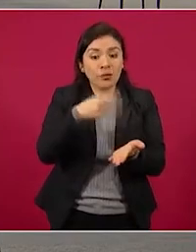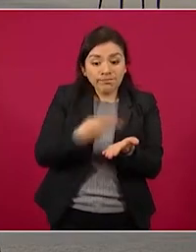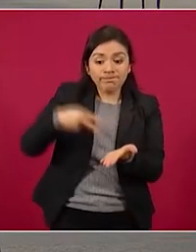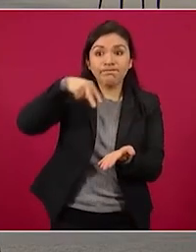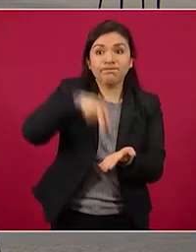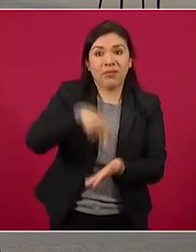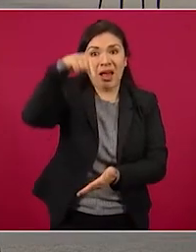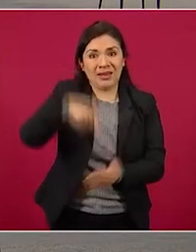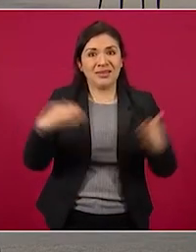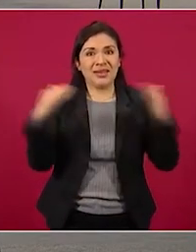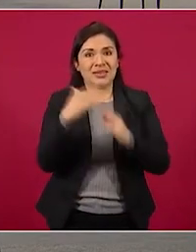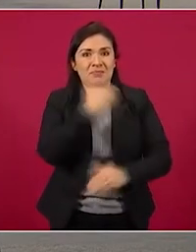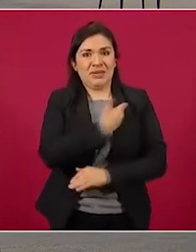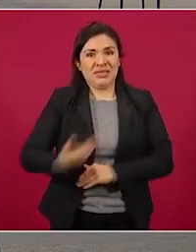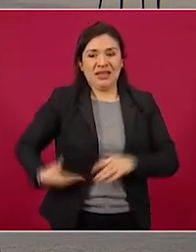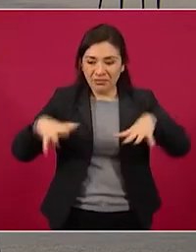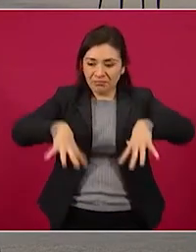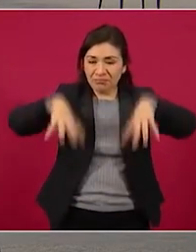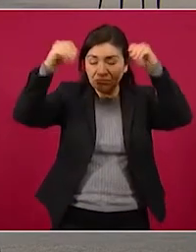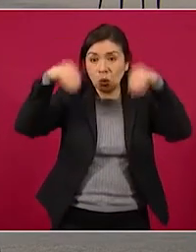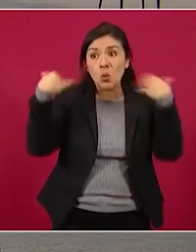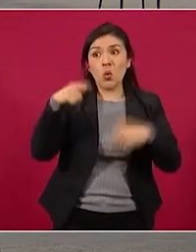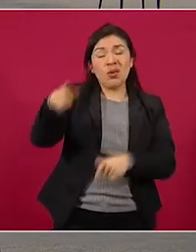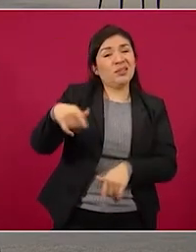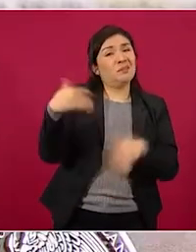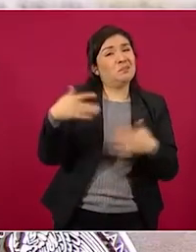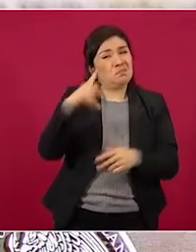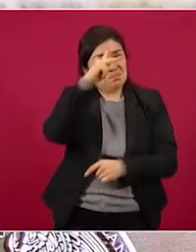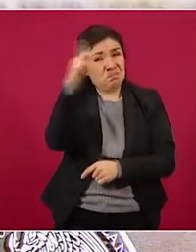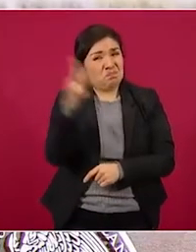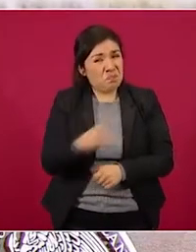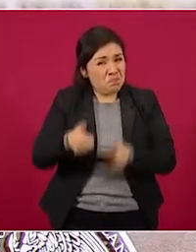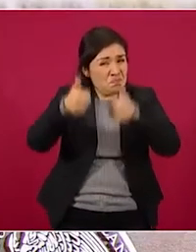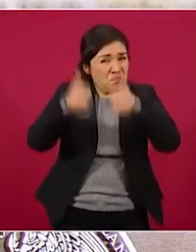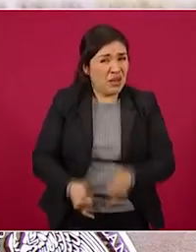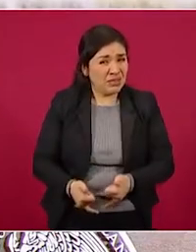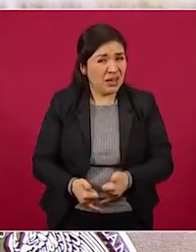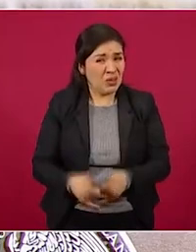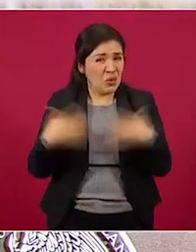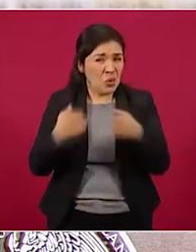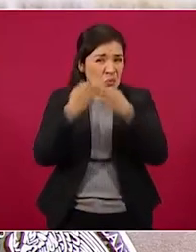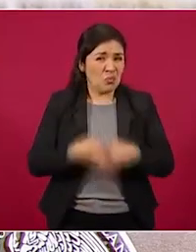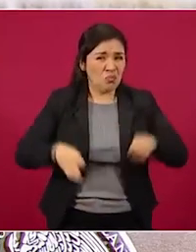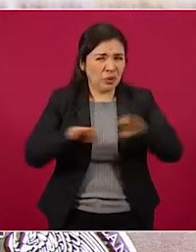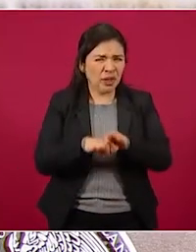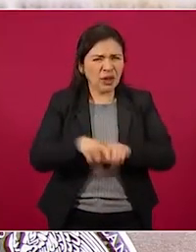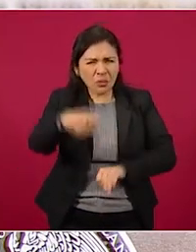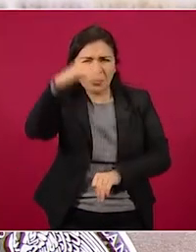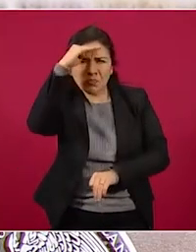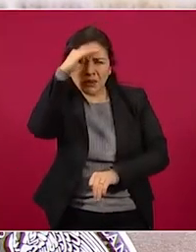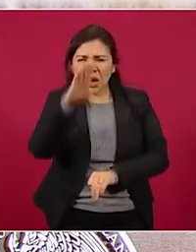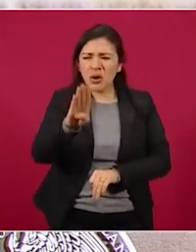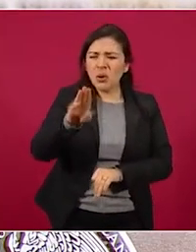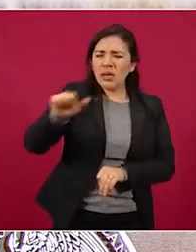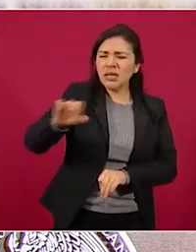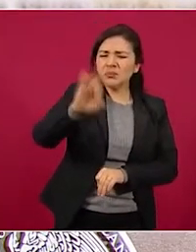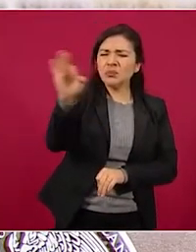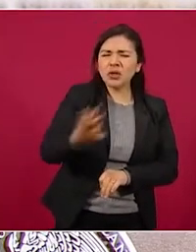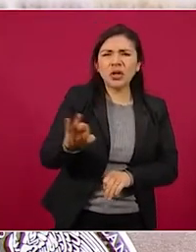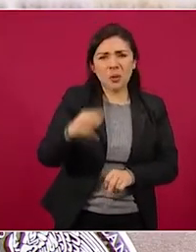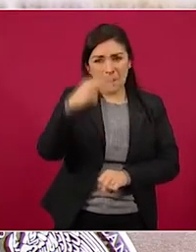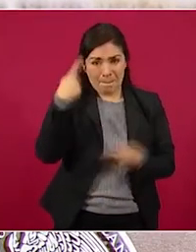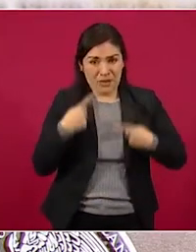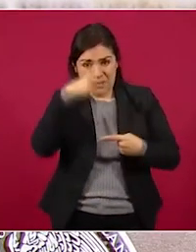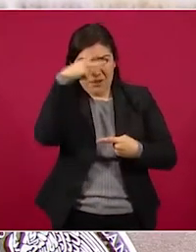Palacio Nacional, el que tiene mucho peso. Si consideramos que el 96 por ciento de los mexicanos ven